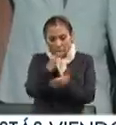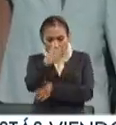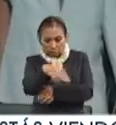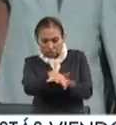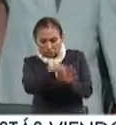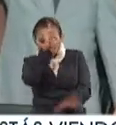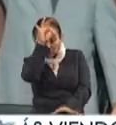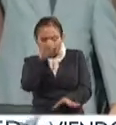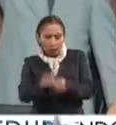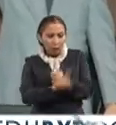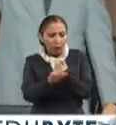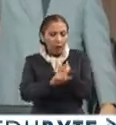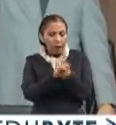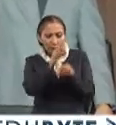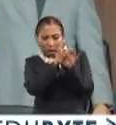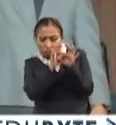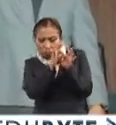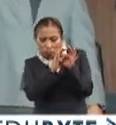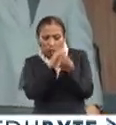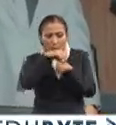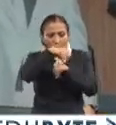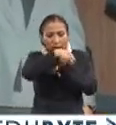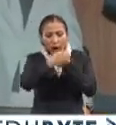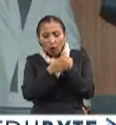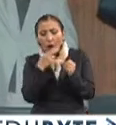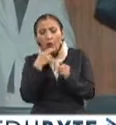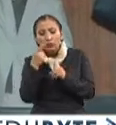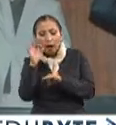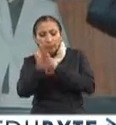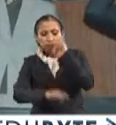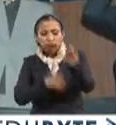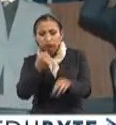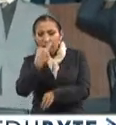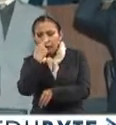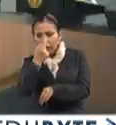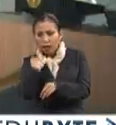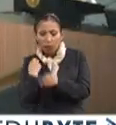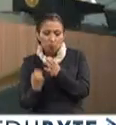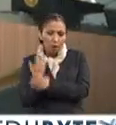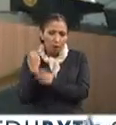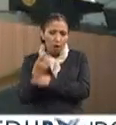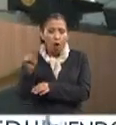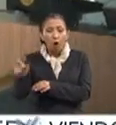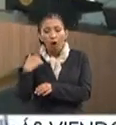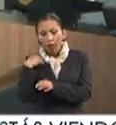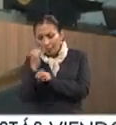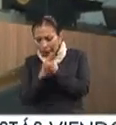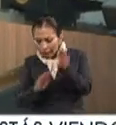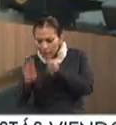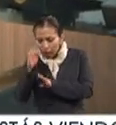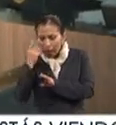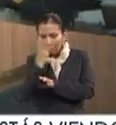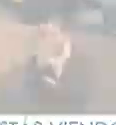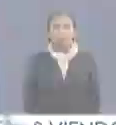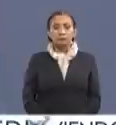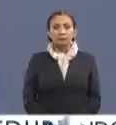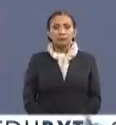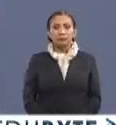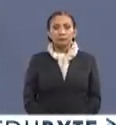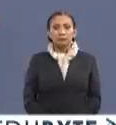localización de alteraciones moleculares, la aplicación de tratamientos de última generación o la investigación biológica en tercera dimensión.